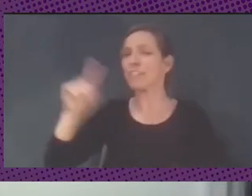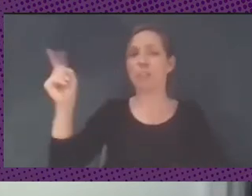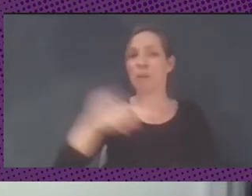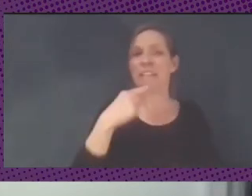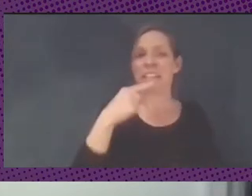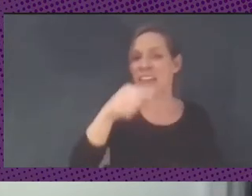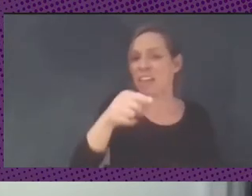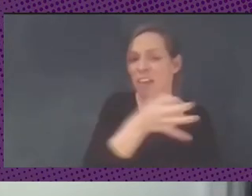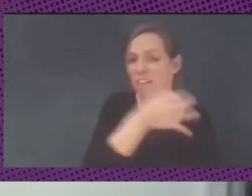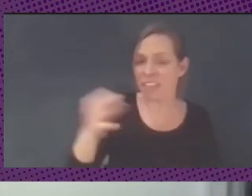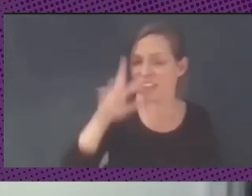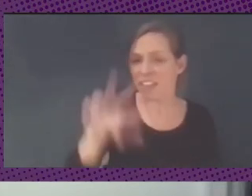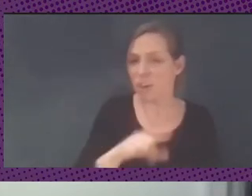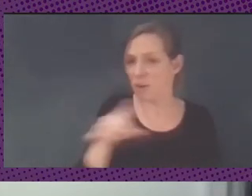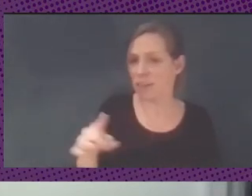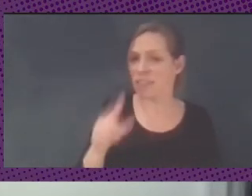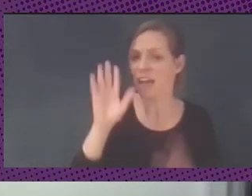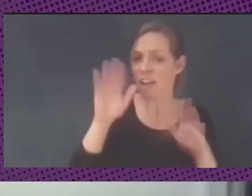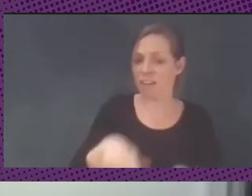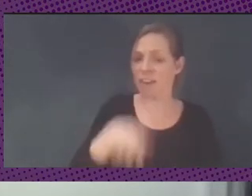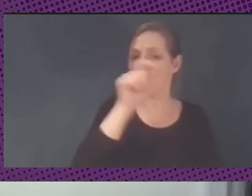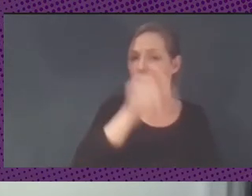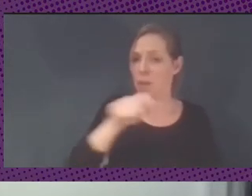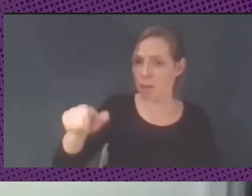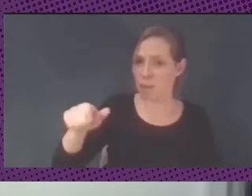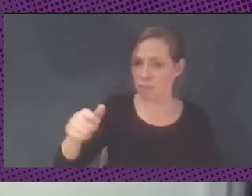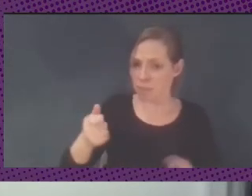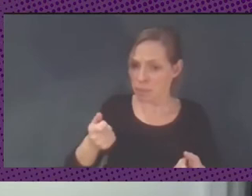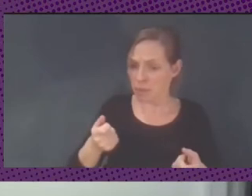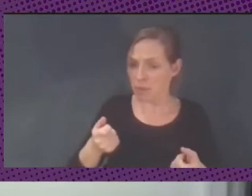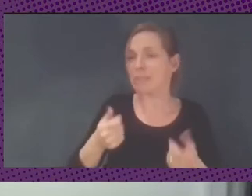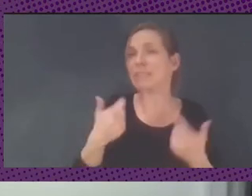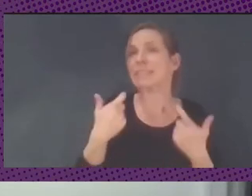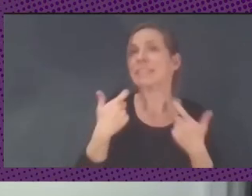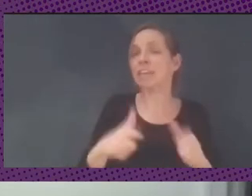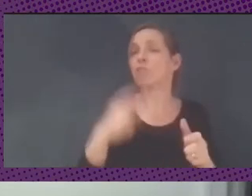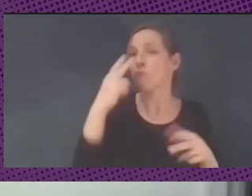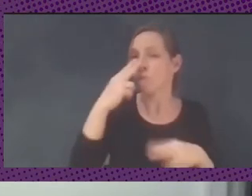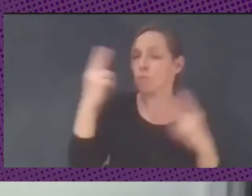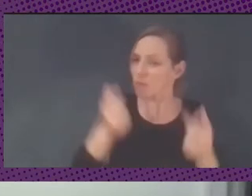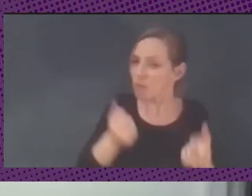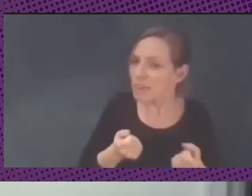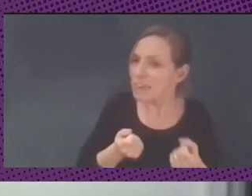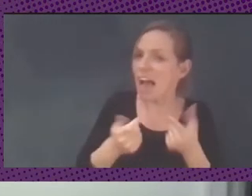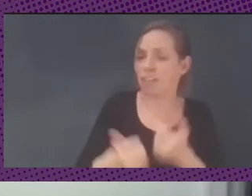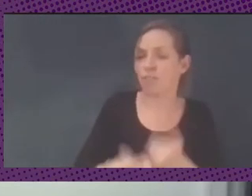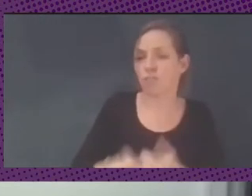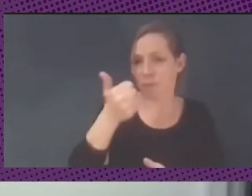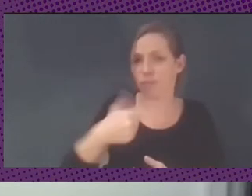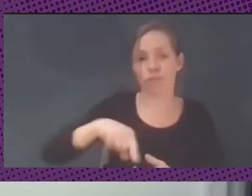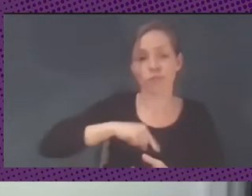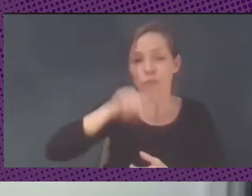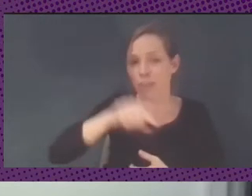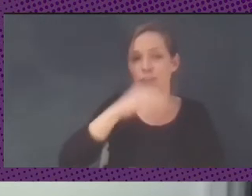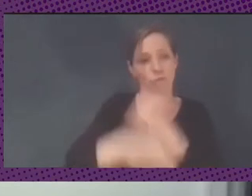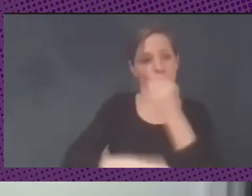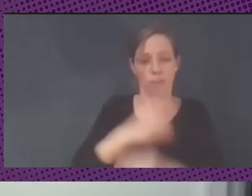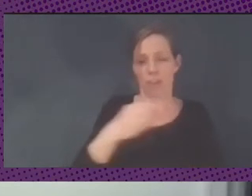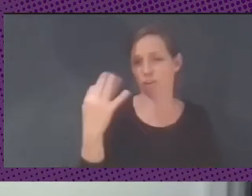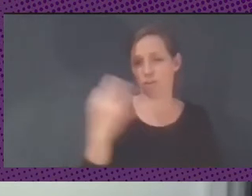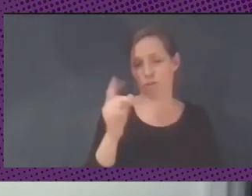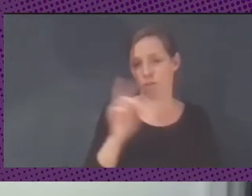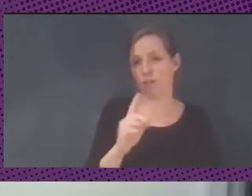eficientes y crean mucho más gastos para el sector público y que no deberíamos usarlo. Un reporte del Senado